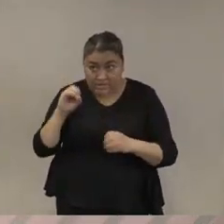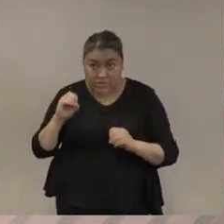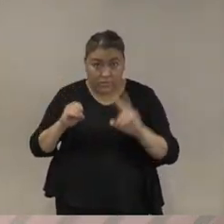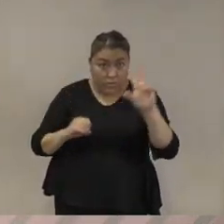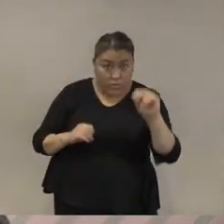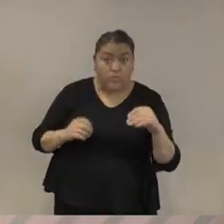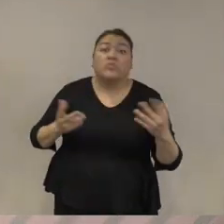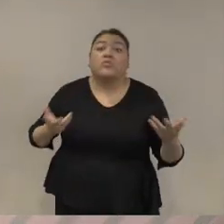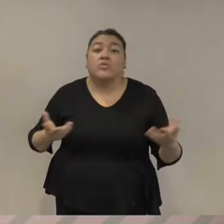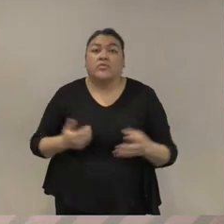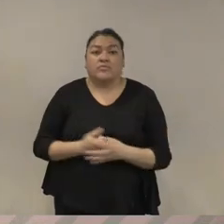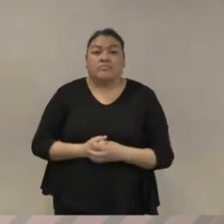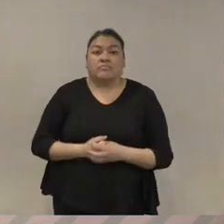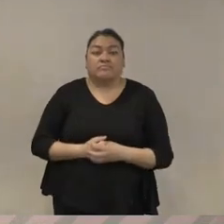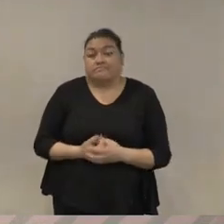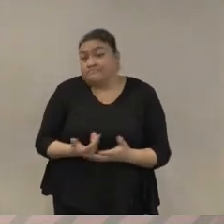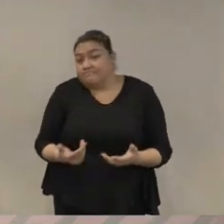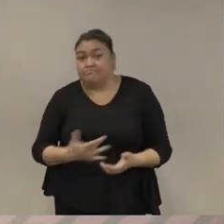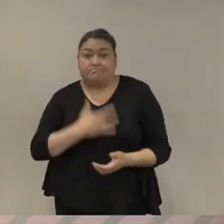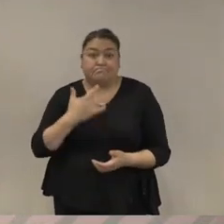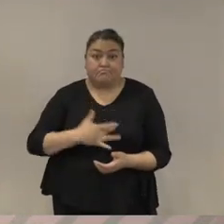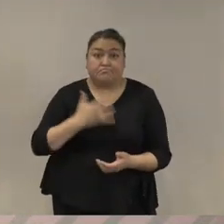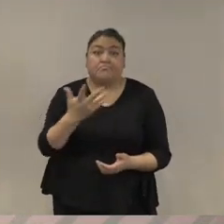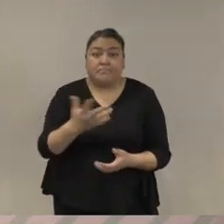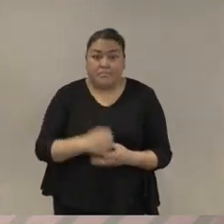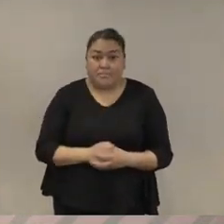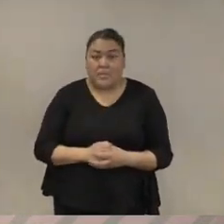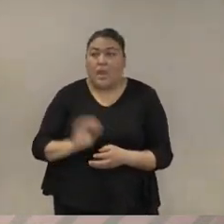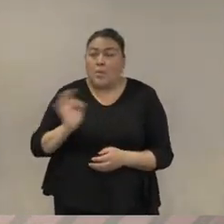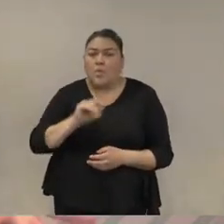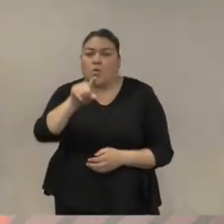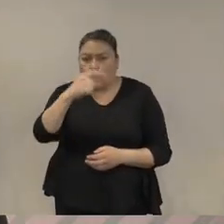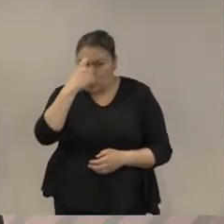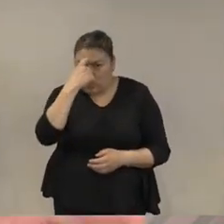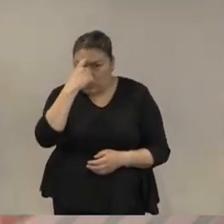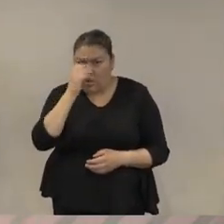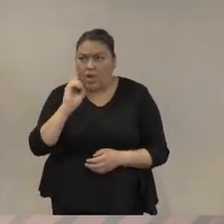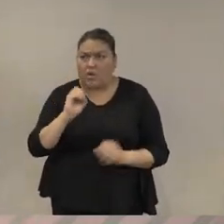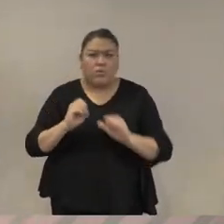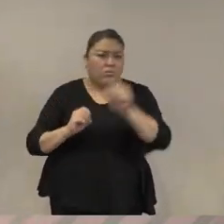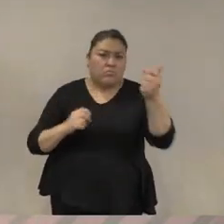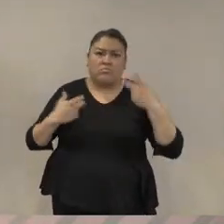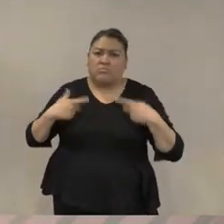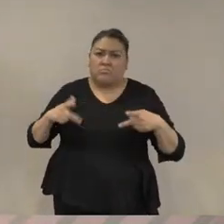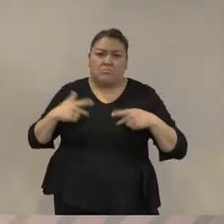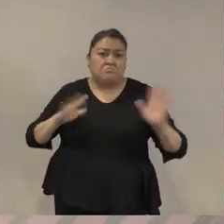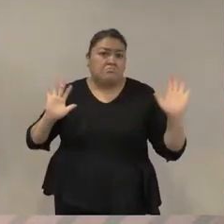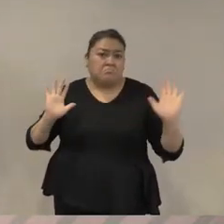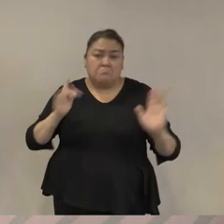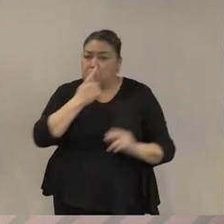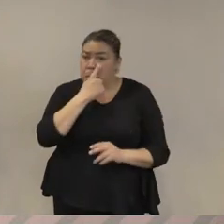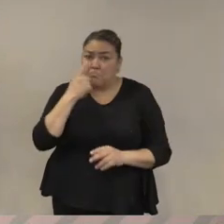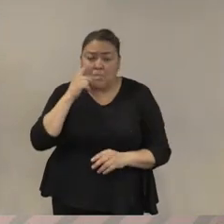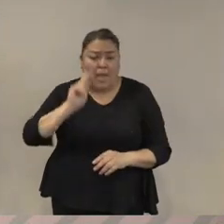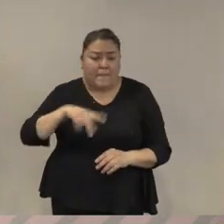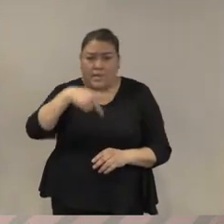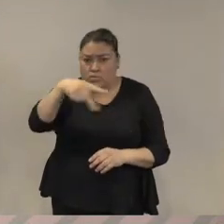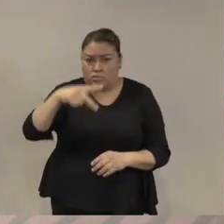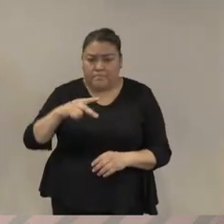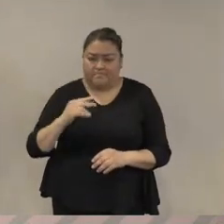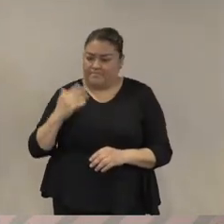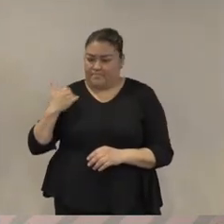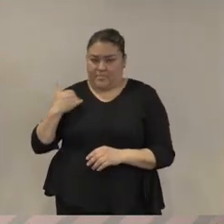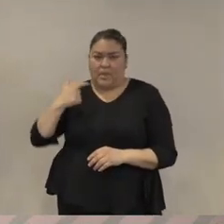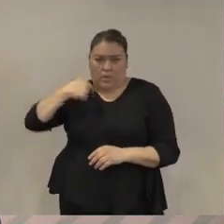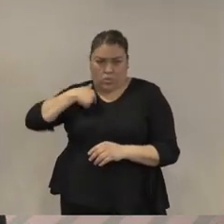solo papel y llegar hasta ahí esa puede ser tu posición o la de quien sea con todo derecho yo el otro día en